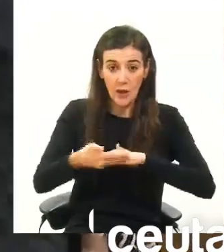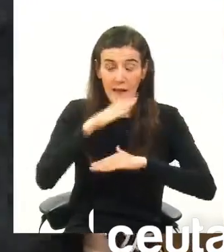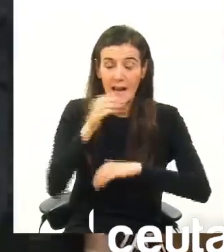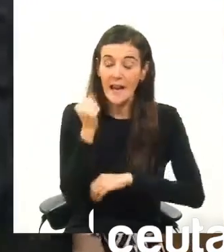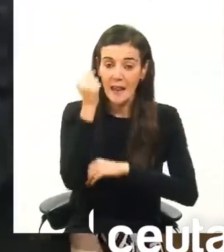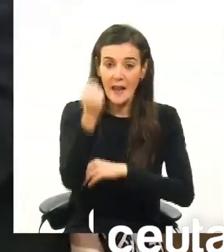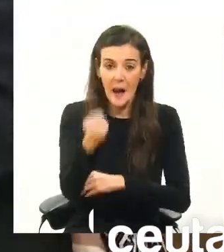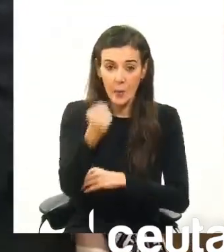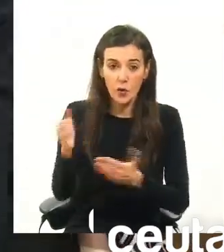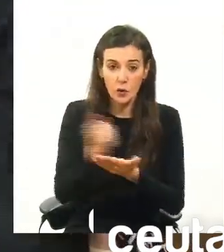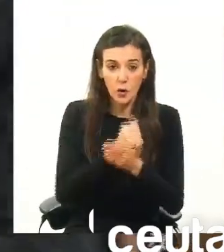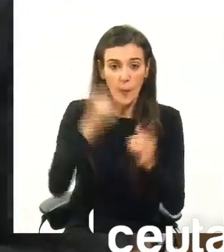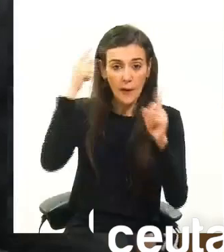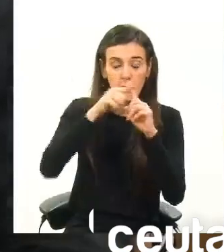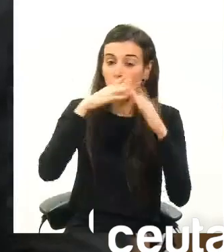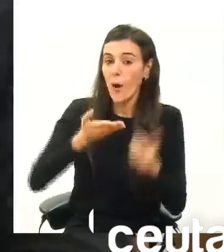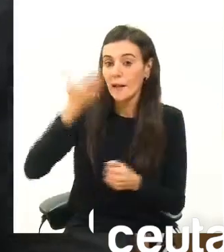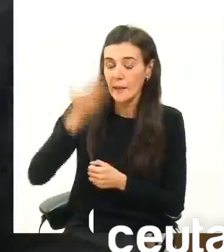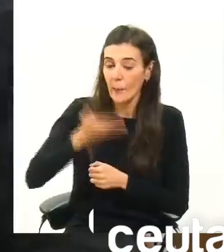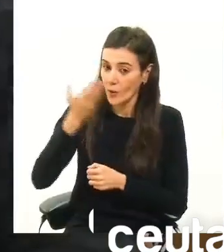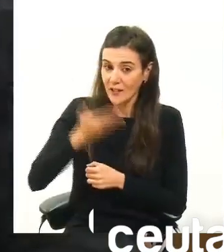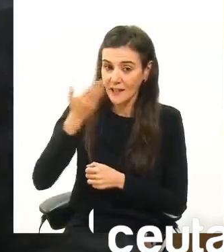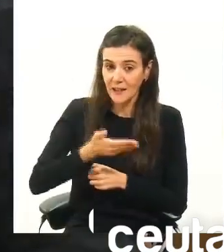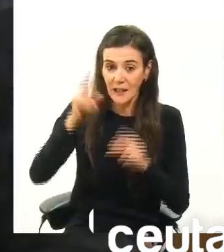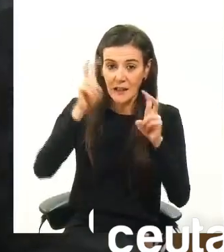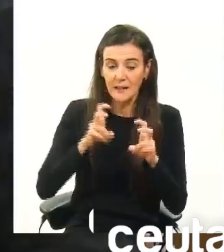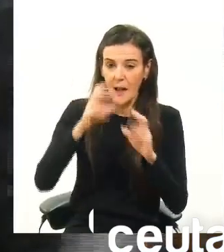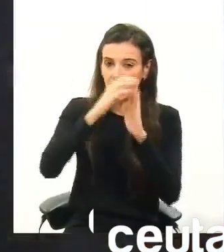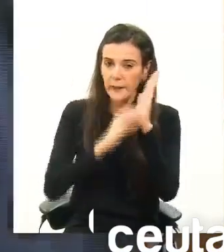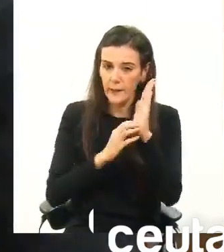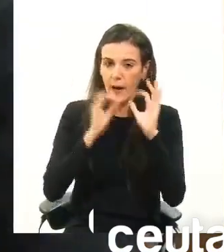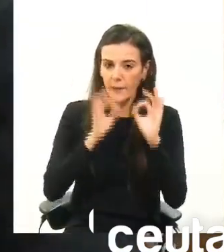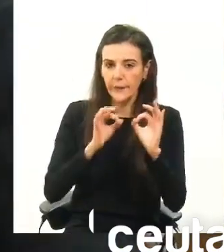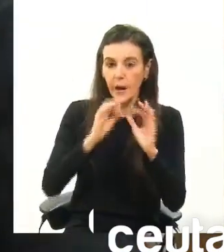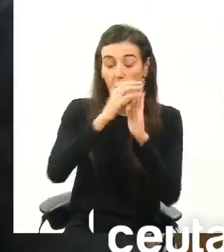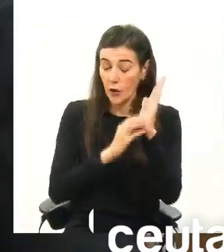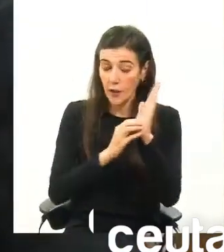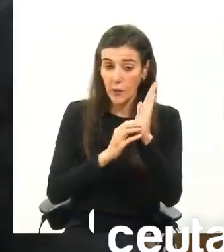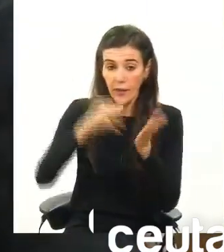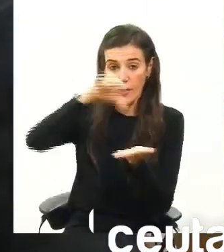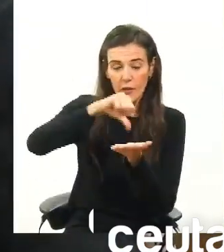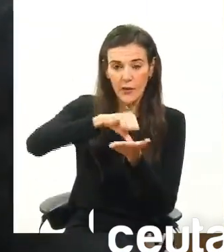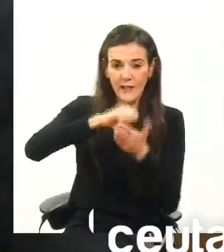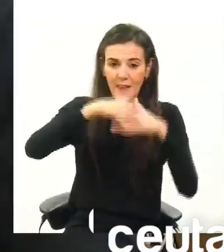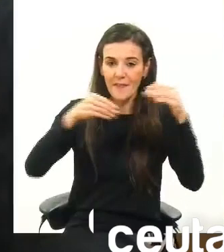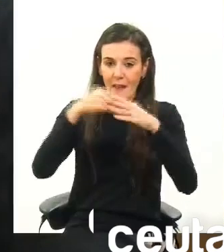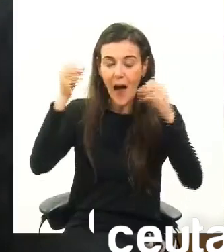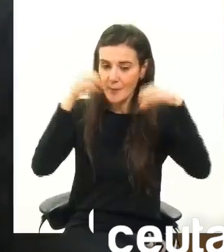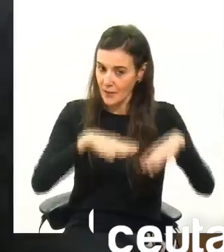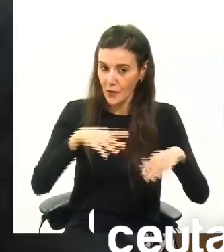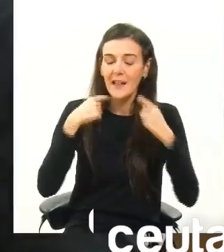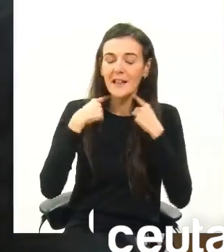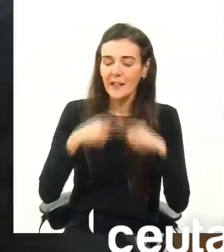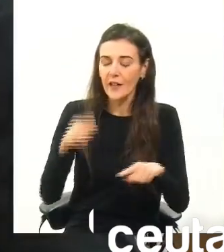apoyo al objeto fundamentalmente de rebajar o reducir las cifras de abstención y de